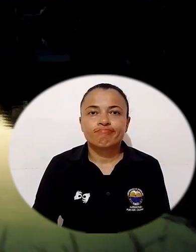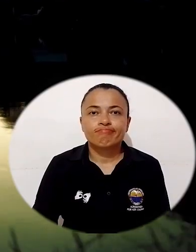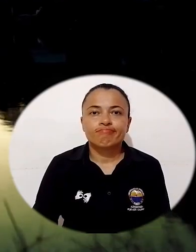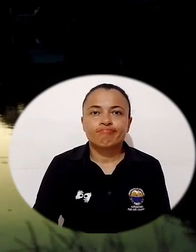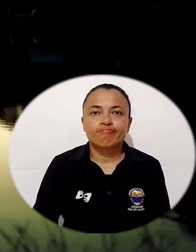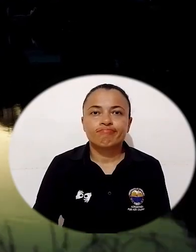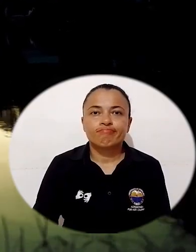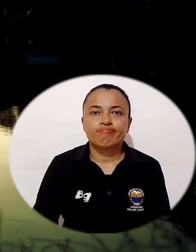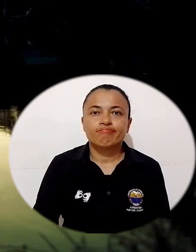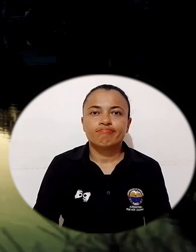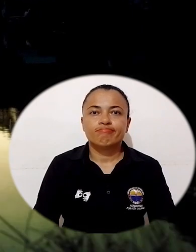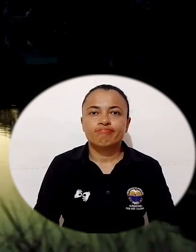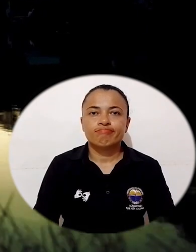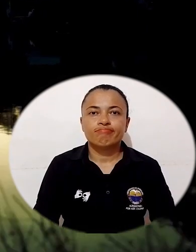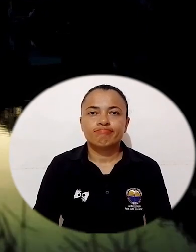Adelante Vlogos Videos Videos